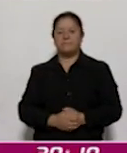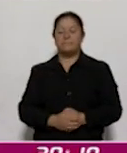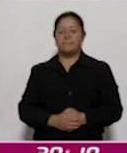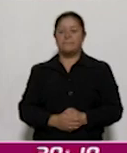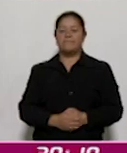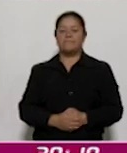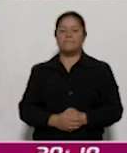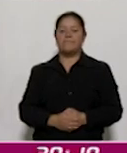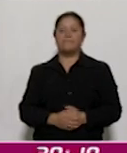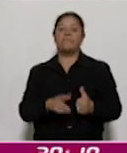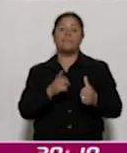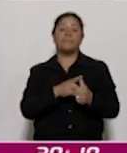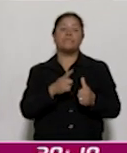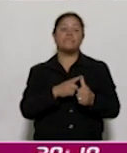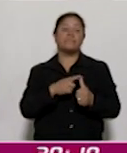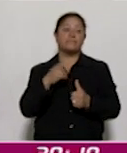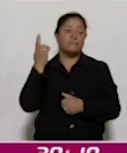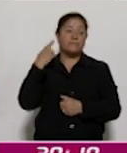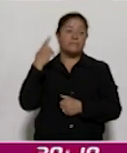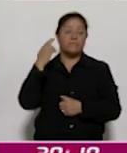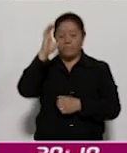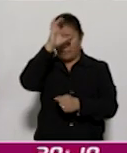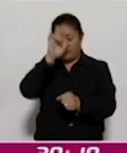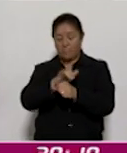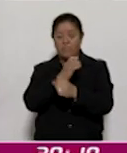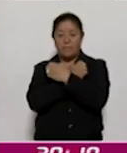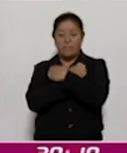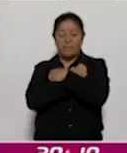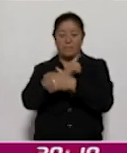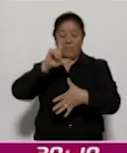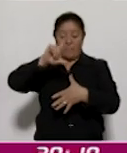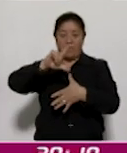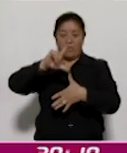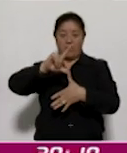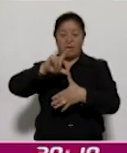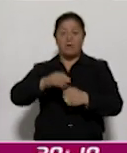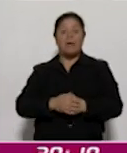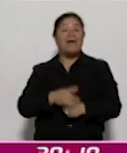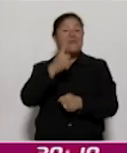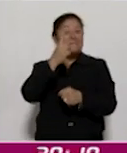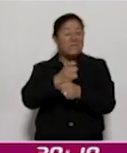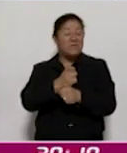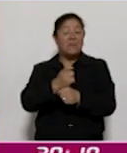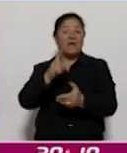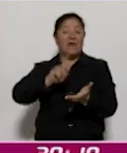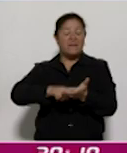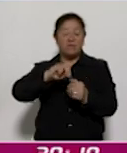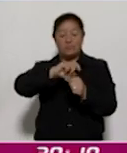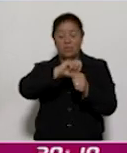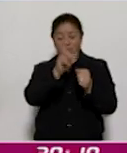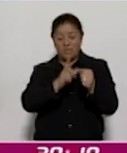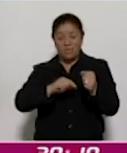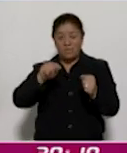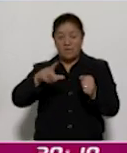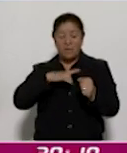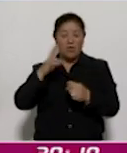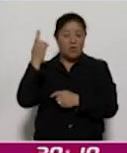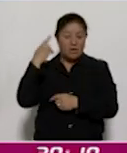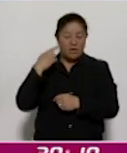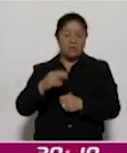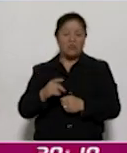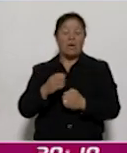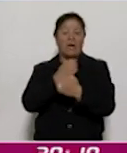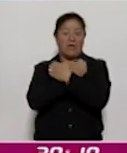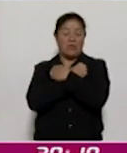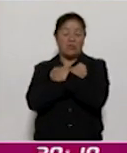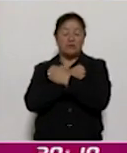La primera emisora cultural y educativa de América Latina y primer medio público en México, Radio Educación, cumplió 100